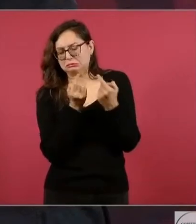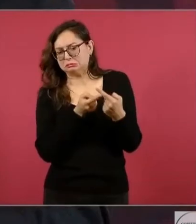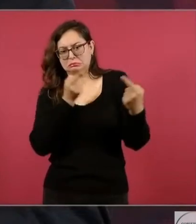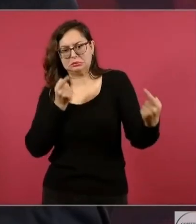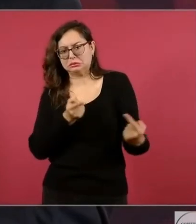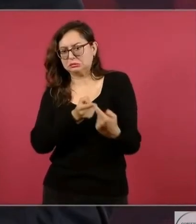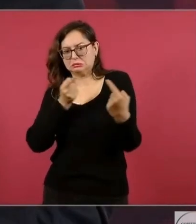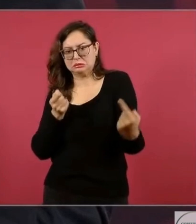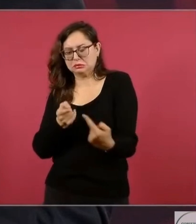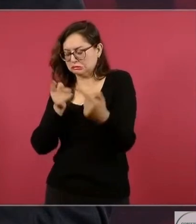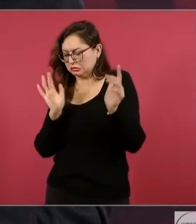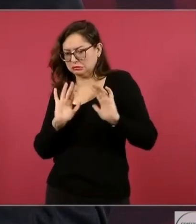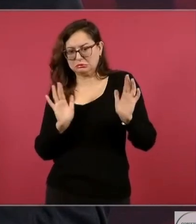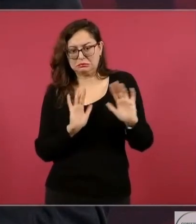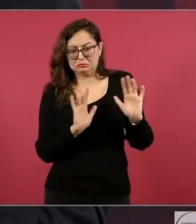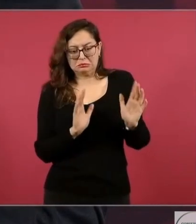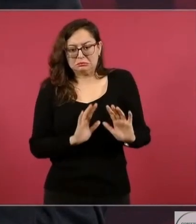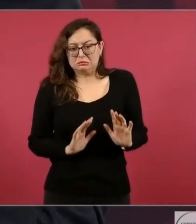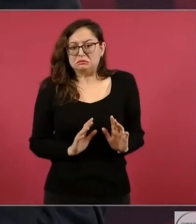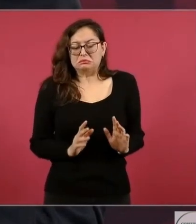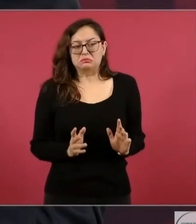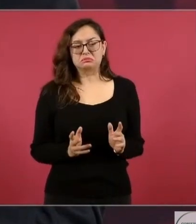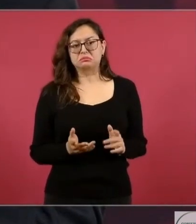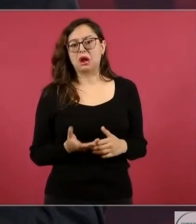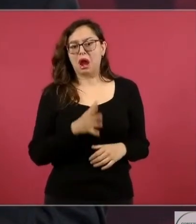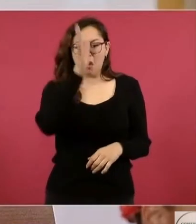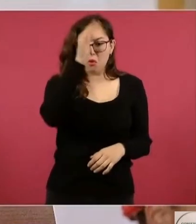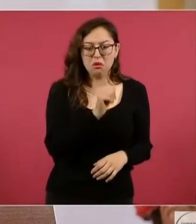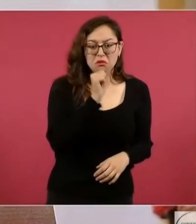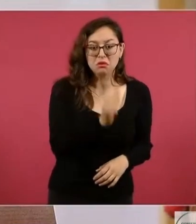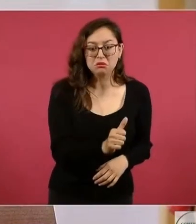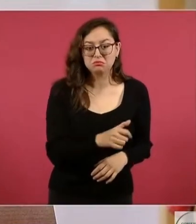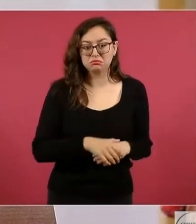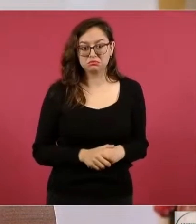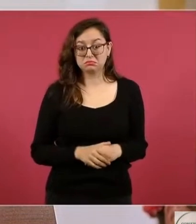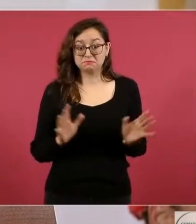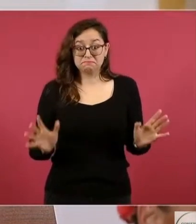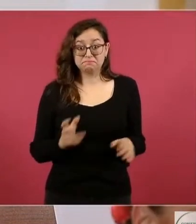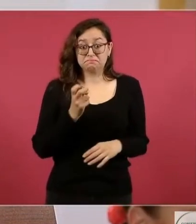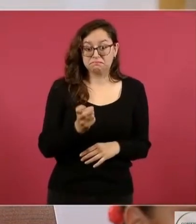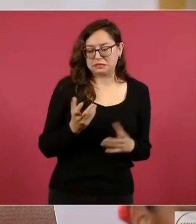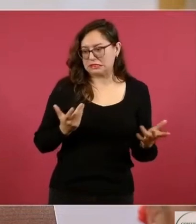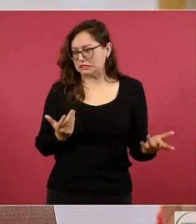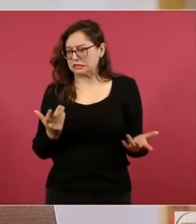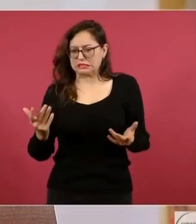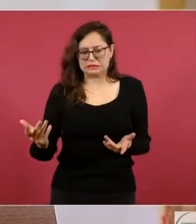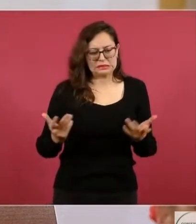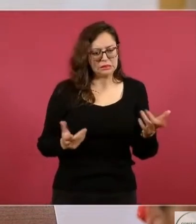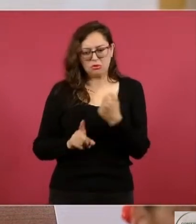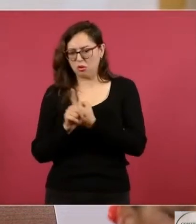siempre en la política hay que optar entre